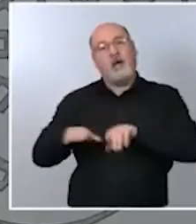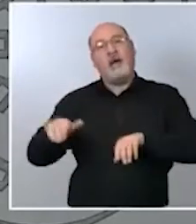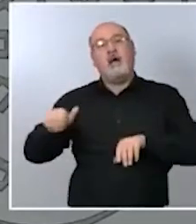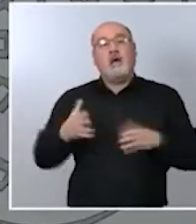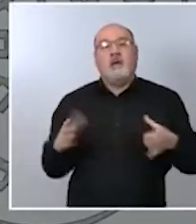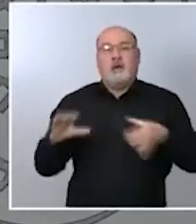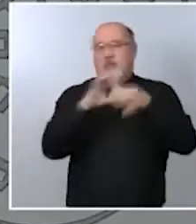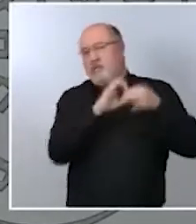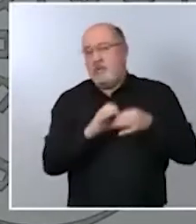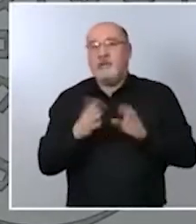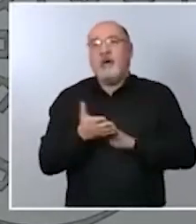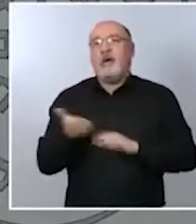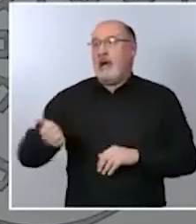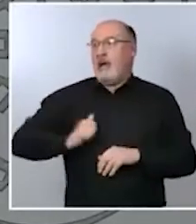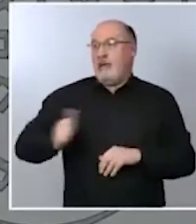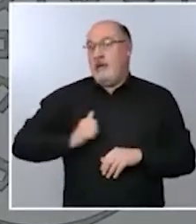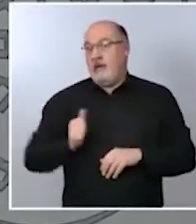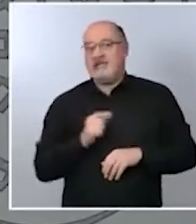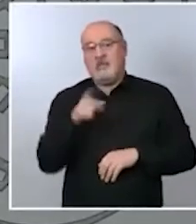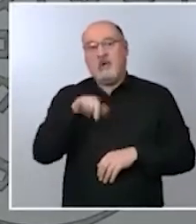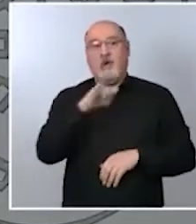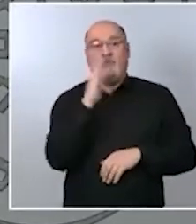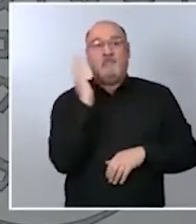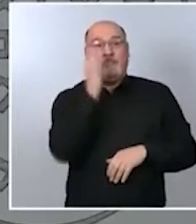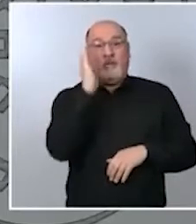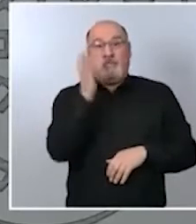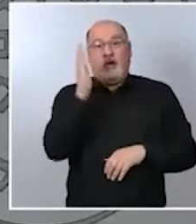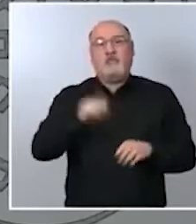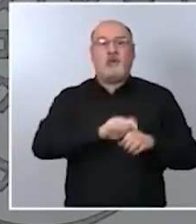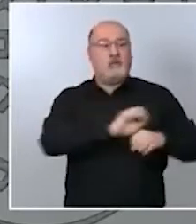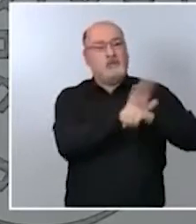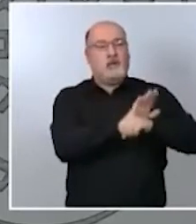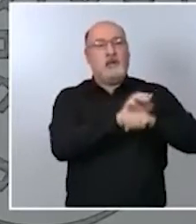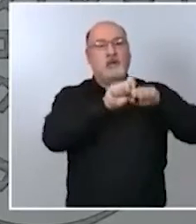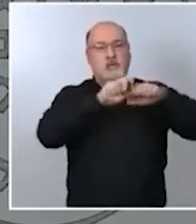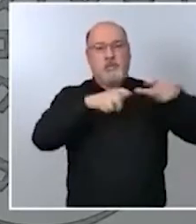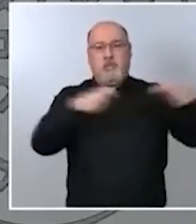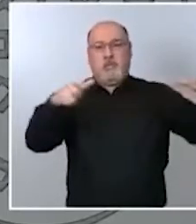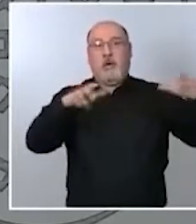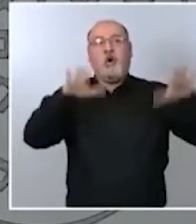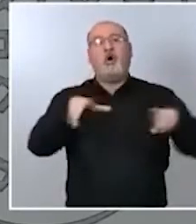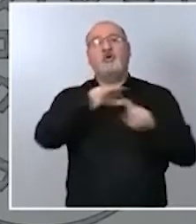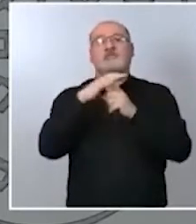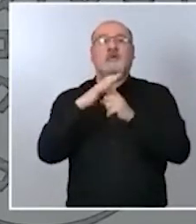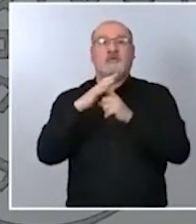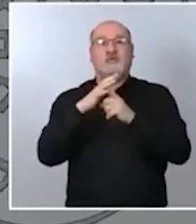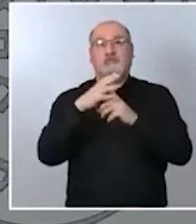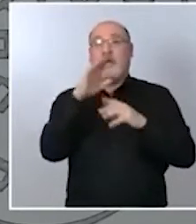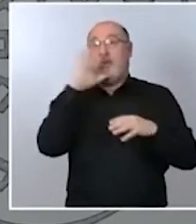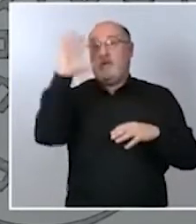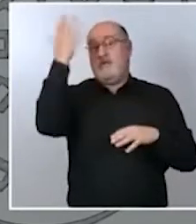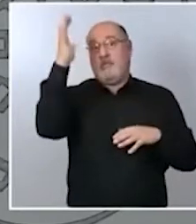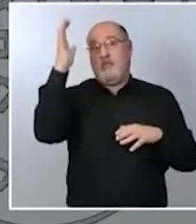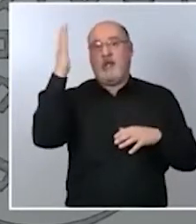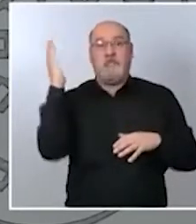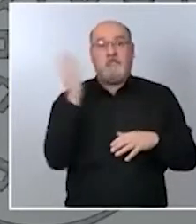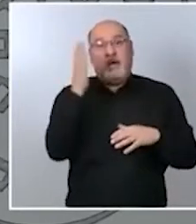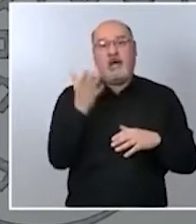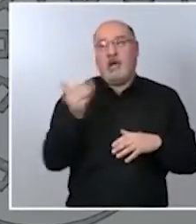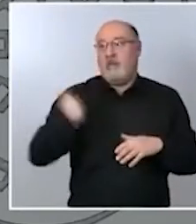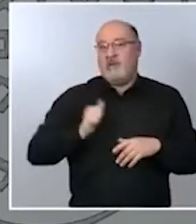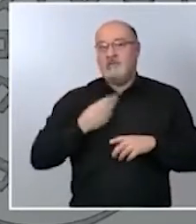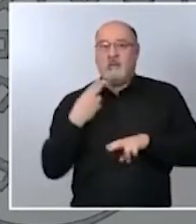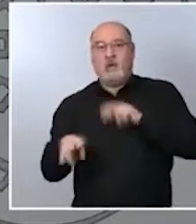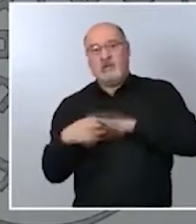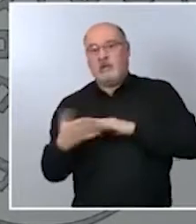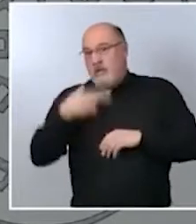son dramáticas para los ciudadanos como una pandemia sanitaria o como una situación fruto de un temporal y por tanto que todos a una